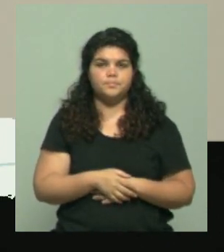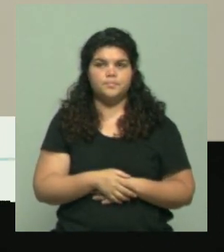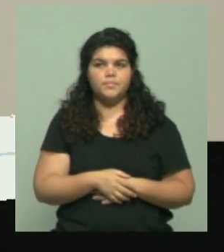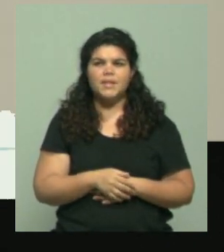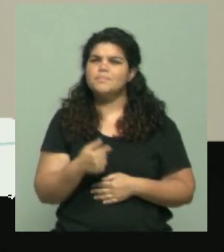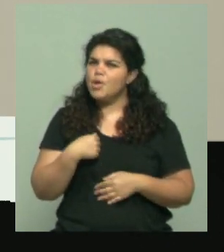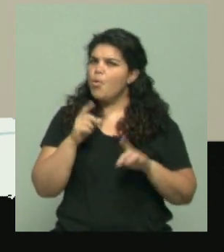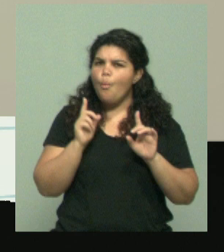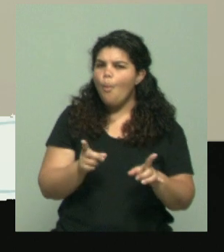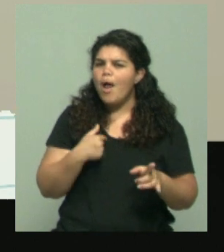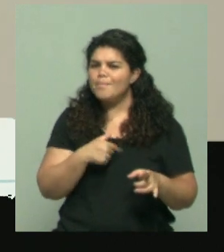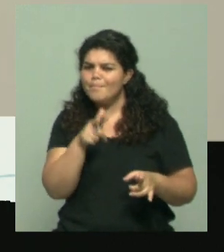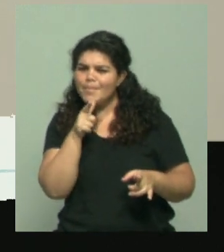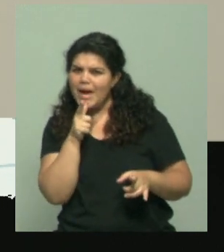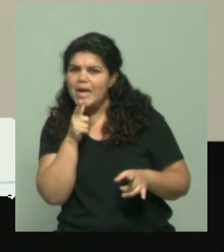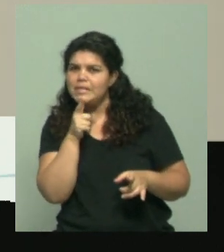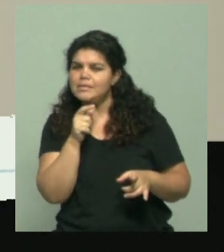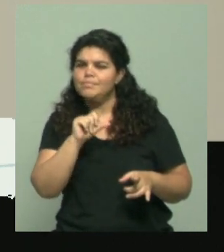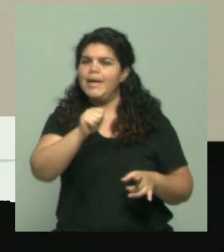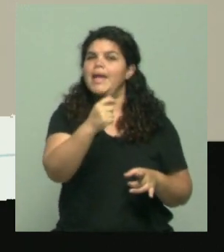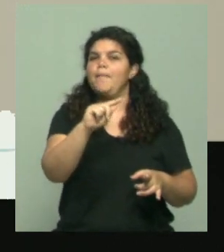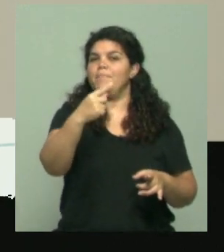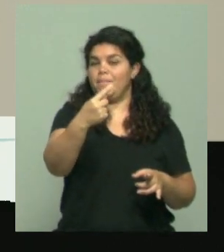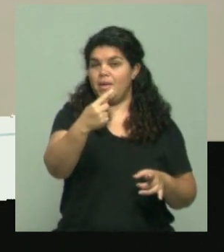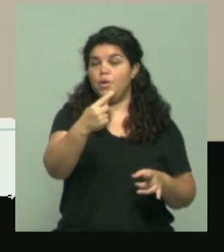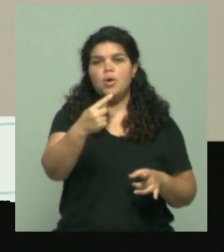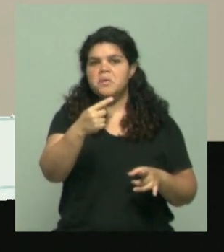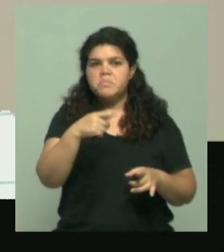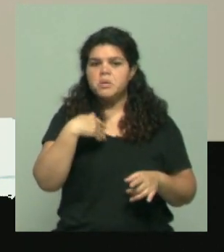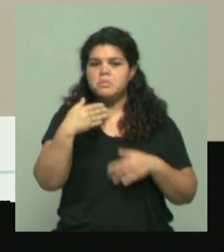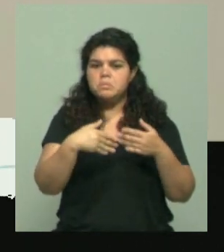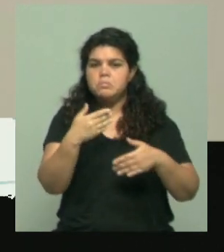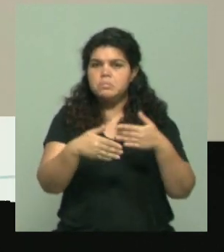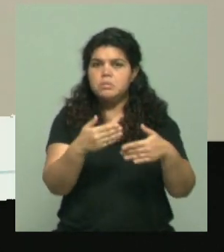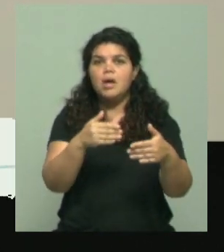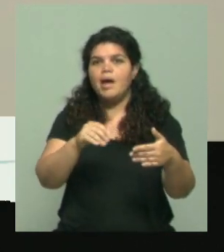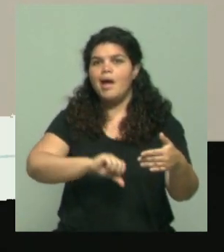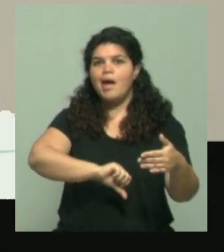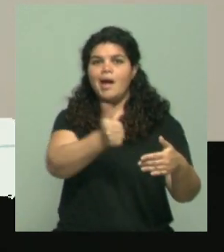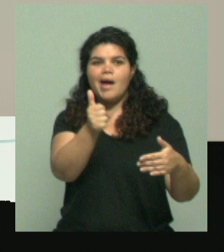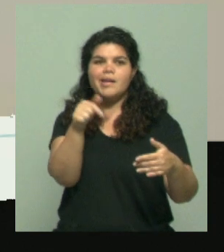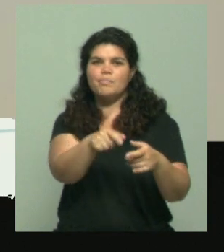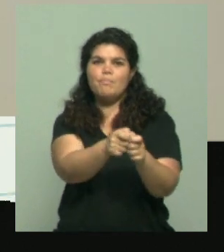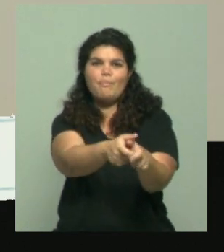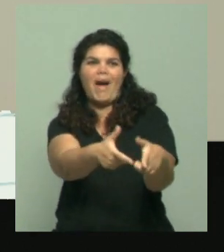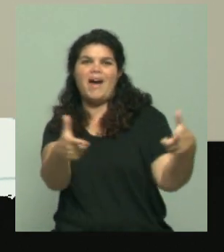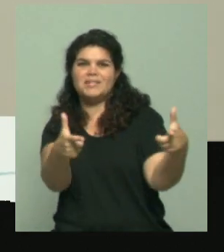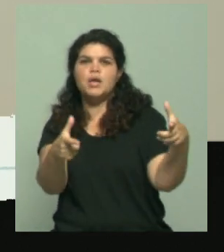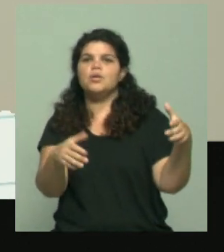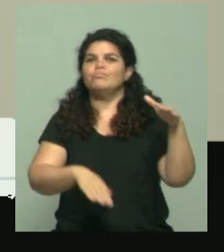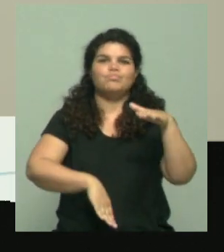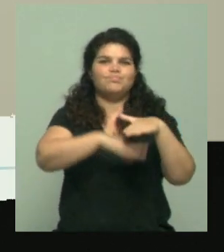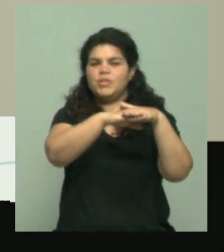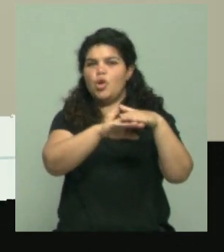...experable. Generalmente, cuando hay una segunda vuelta, el que gana tiene un menor techo de crecimiento. Yo creo que el techo de de